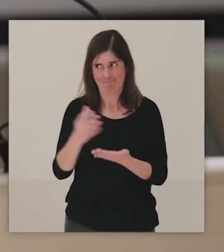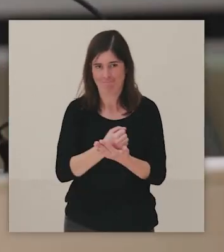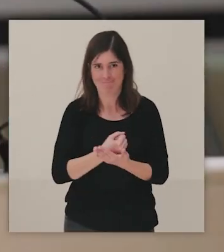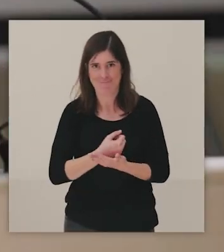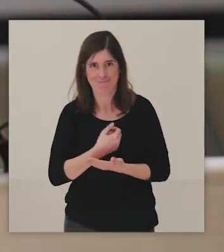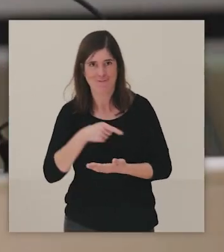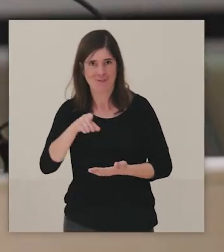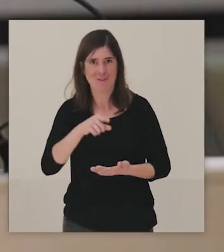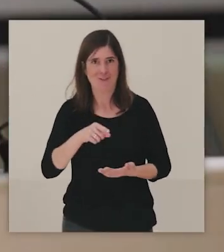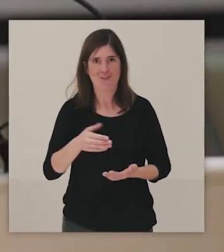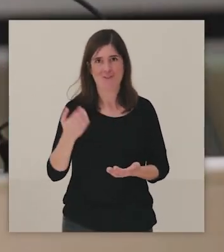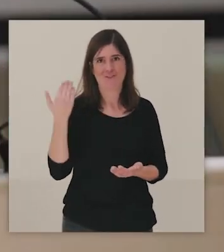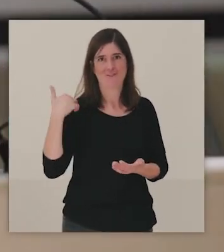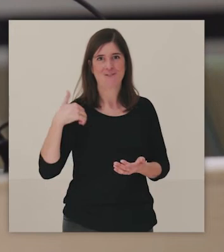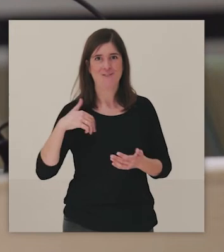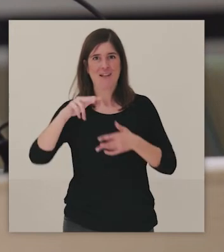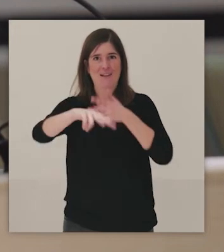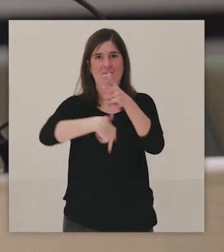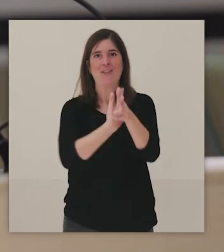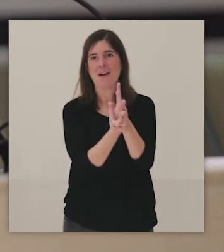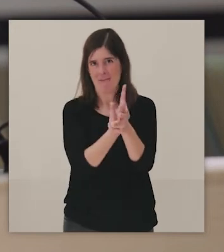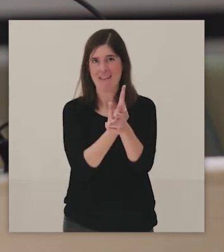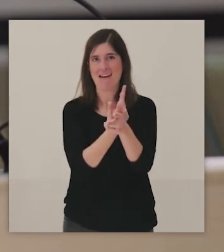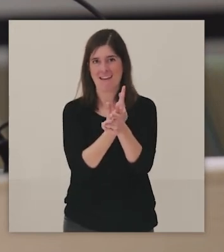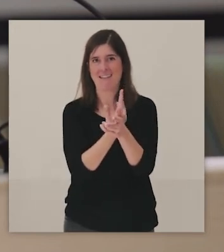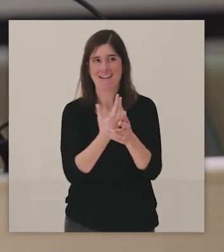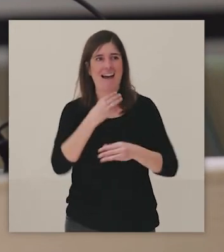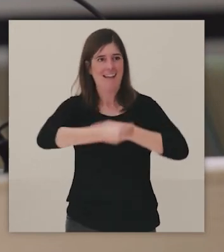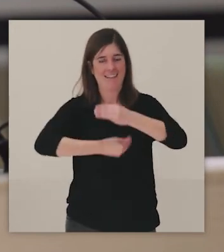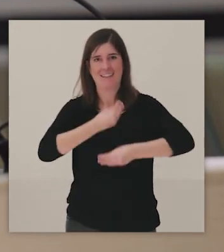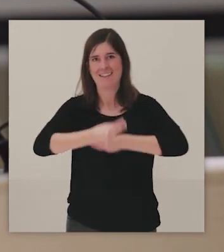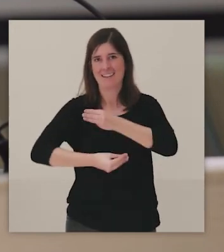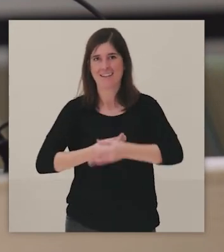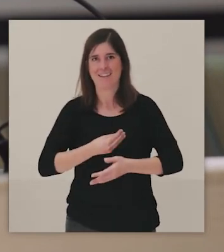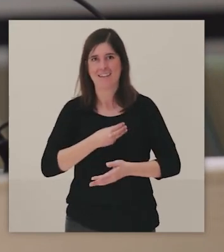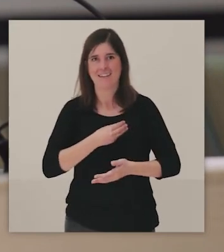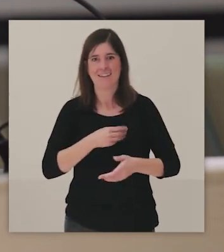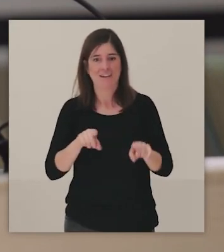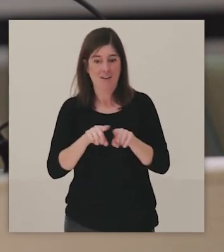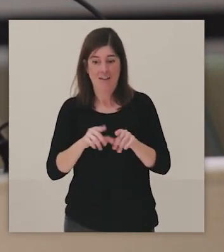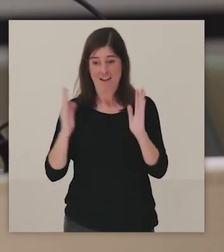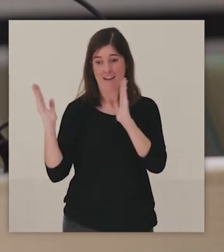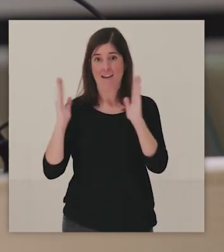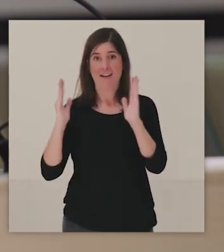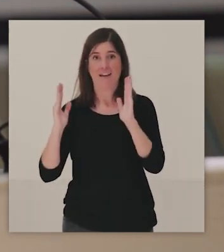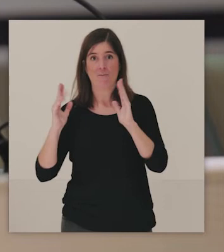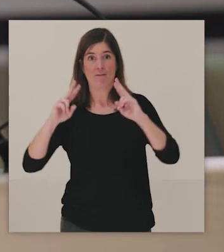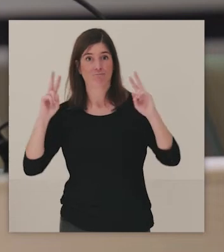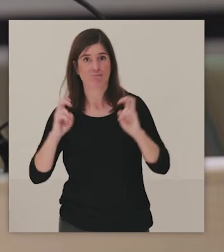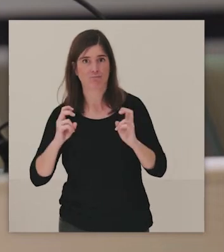hemos hecho la misma curva de aprendizaje y buscar todo lo que estaba